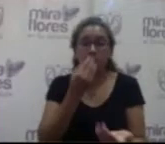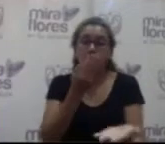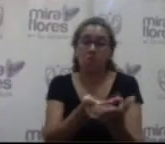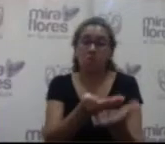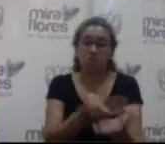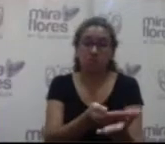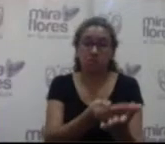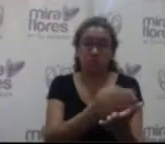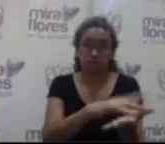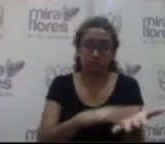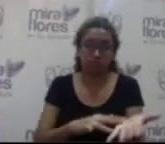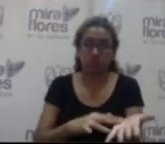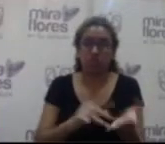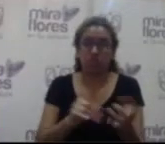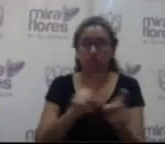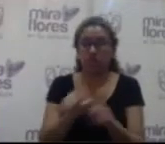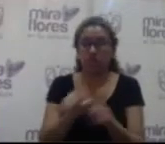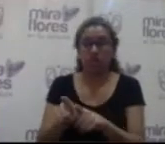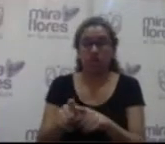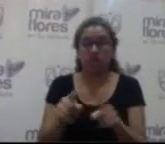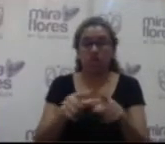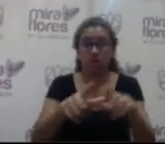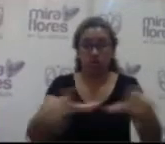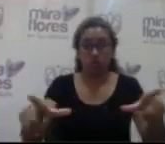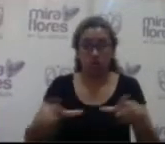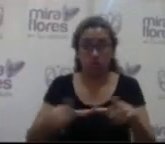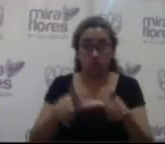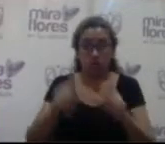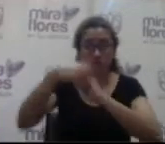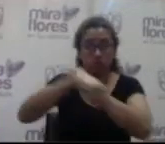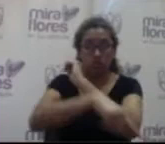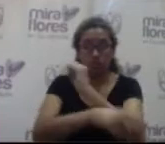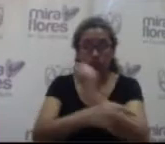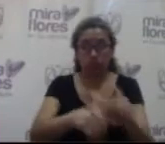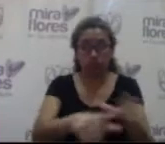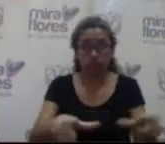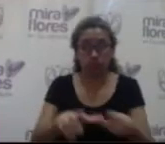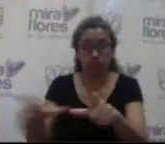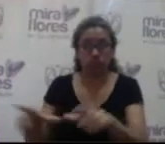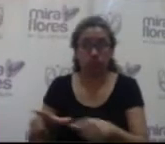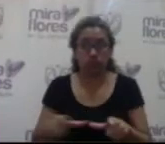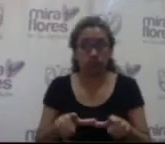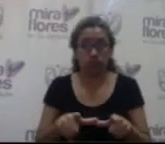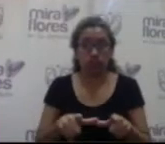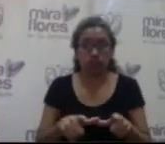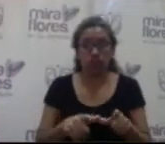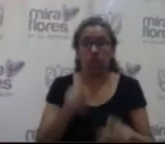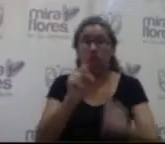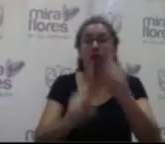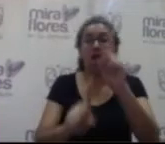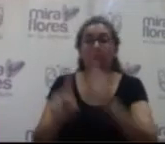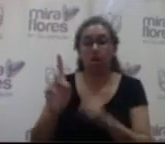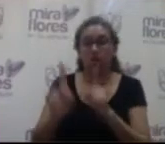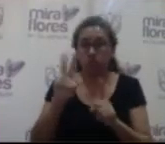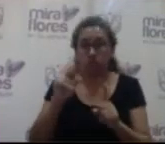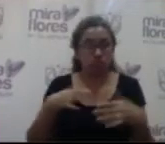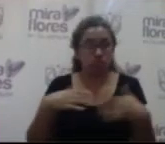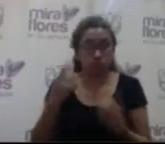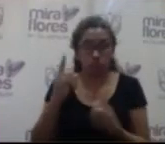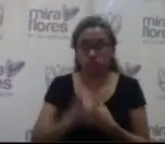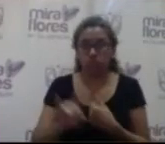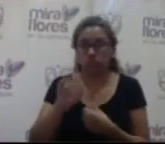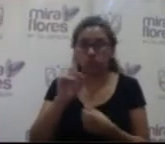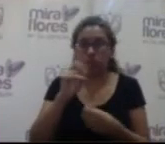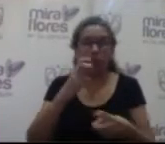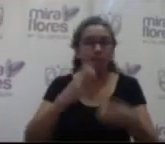los almacenes de avanzada que tengo conocimiento que a fin de cuentas no pudieron ejecutarse por un problema de